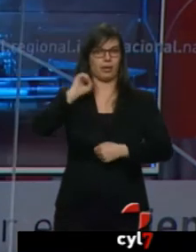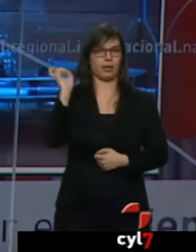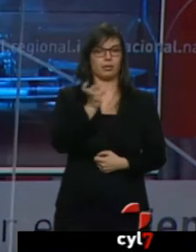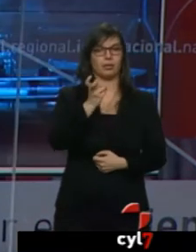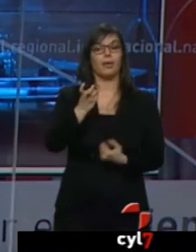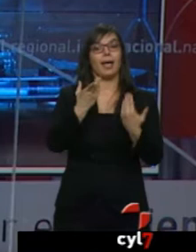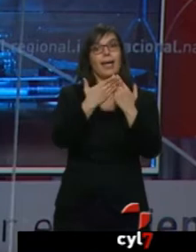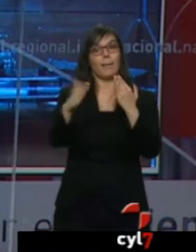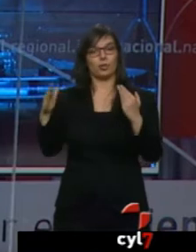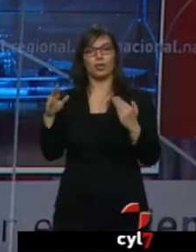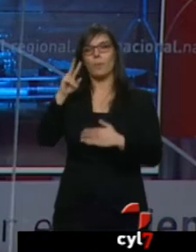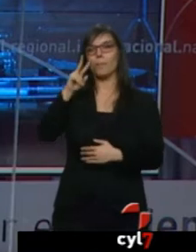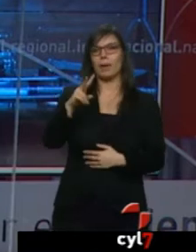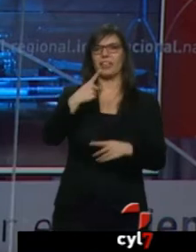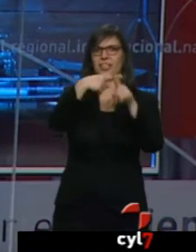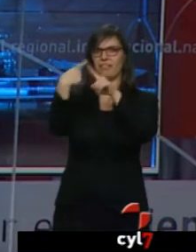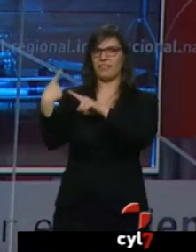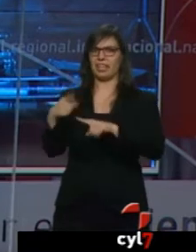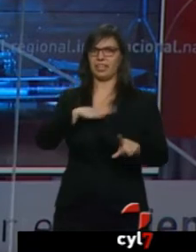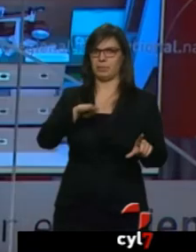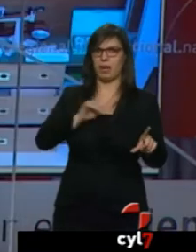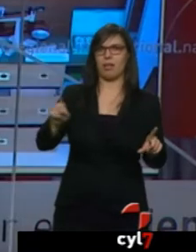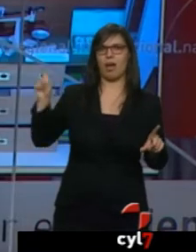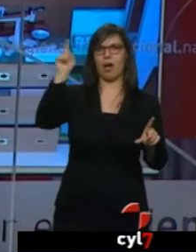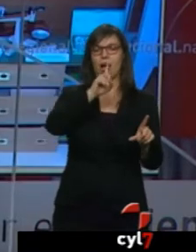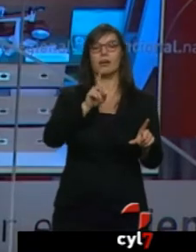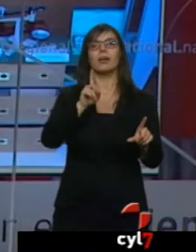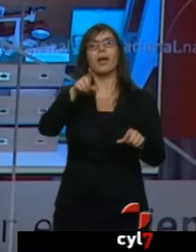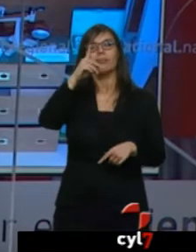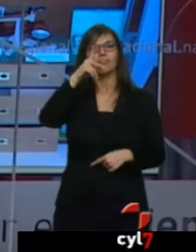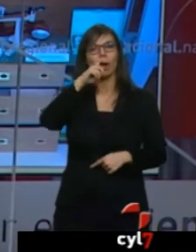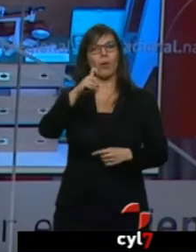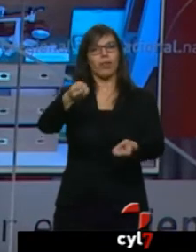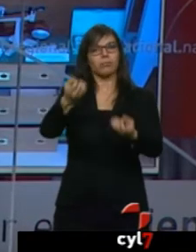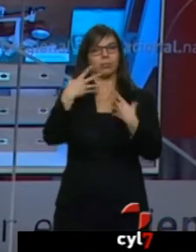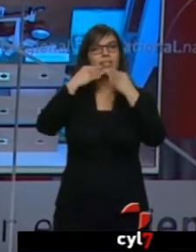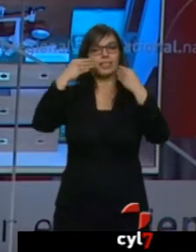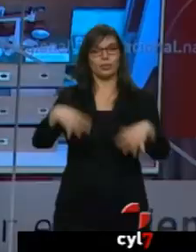que se podrá ver en varias ciudades españolas recuerda la historia de esta tradición en Ávila.